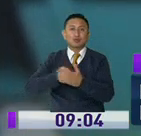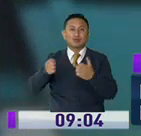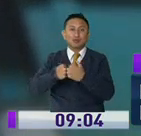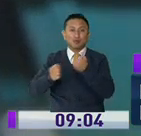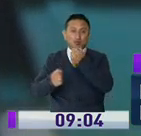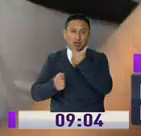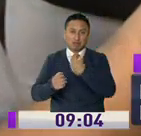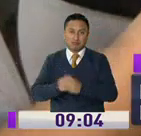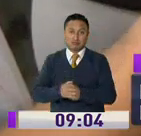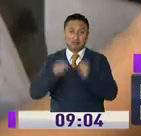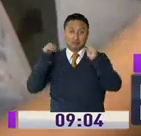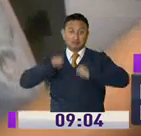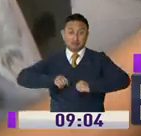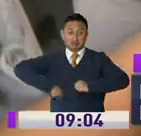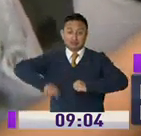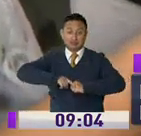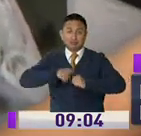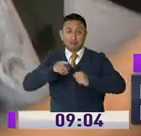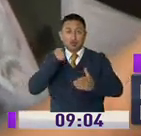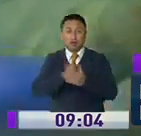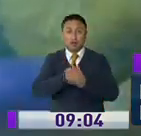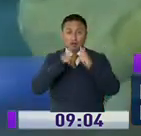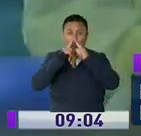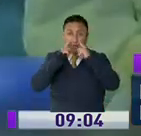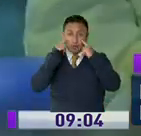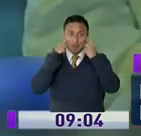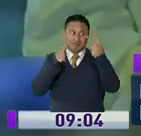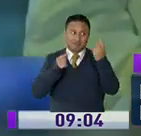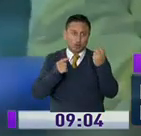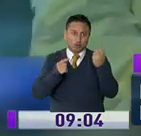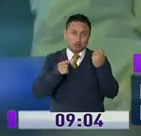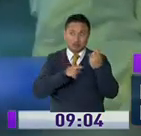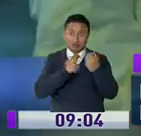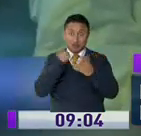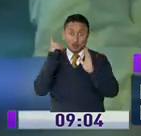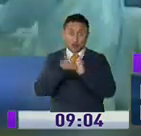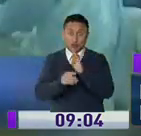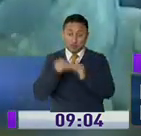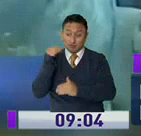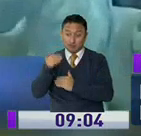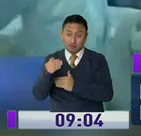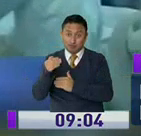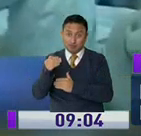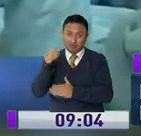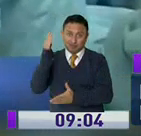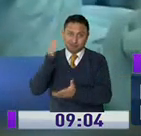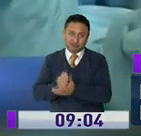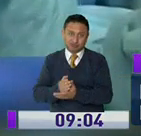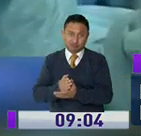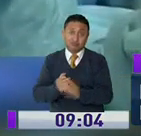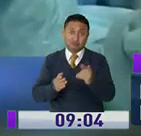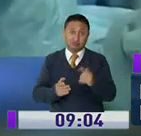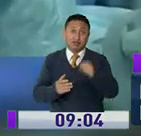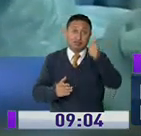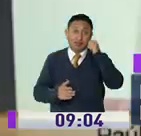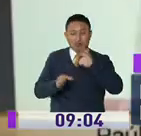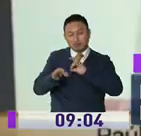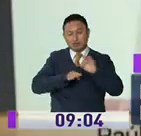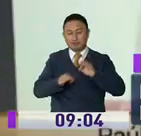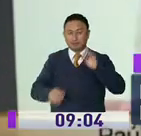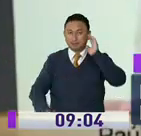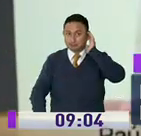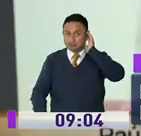en el cual se quería adquirir mascarillas a 12 dólares. El sobreprecio fue denunciado y el proceso se truncó. Granda intentó explicar la situación.